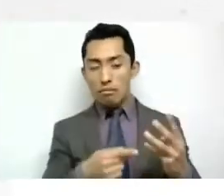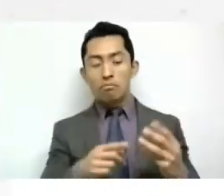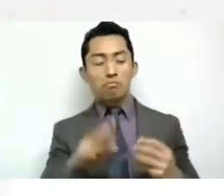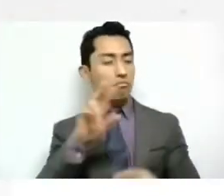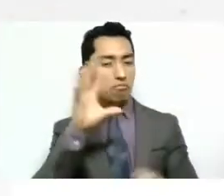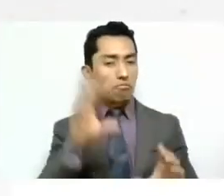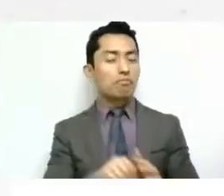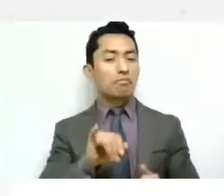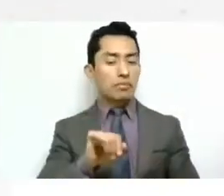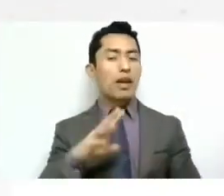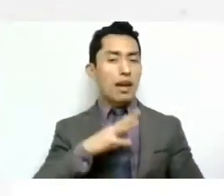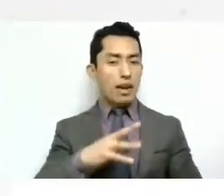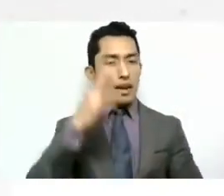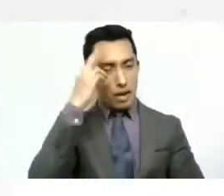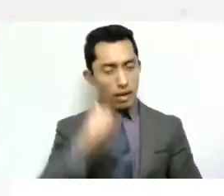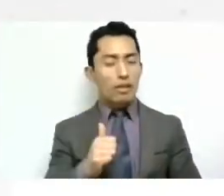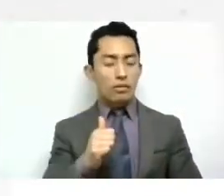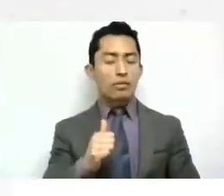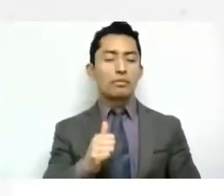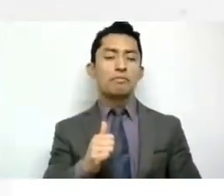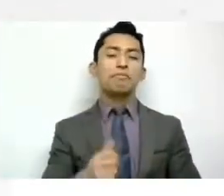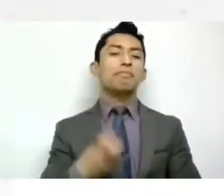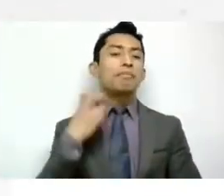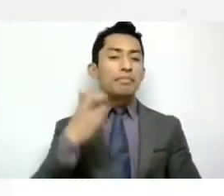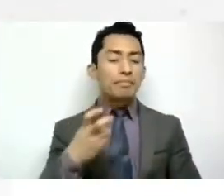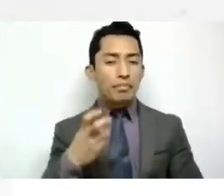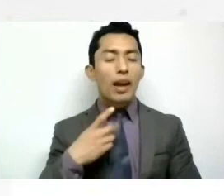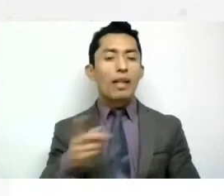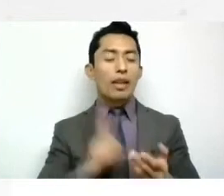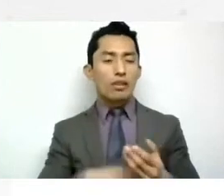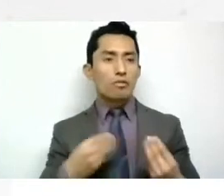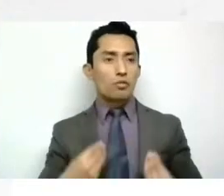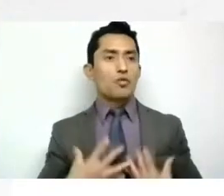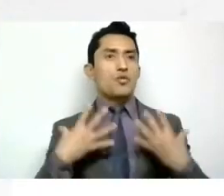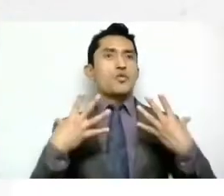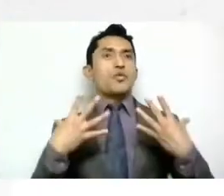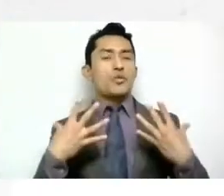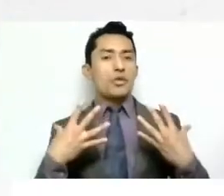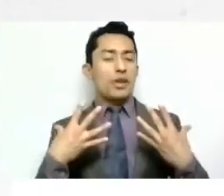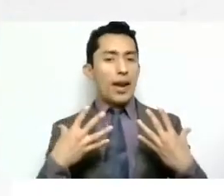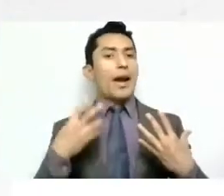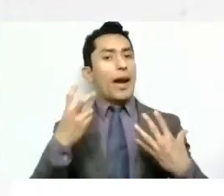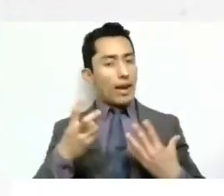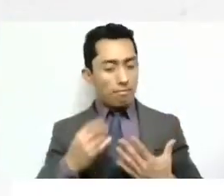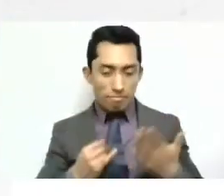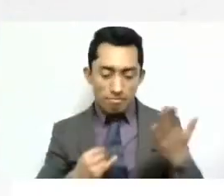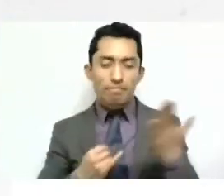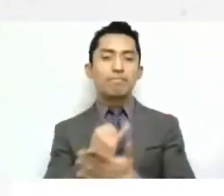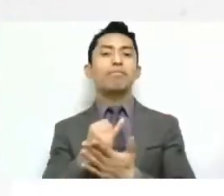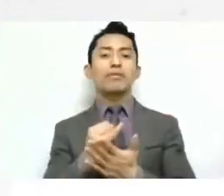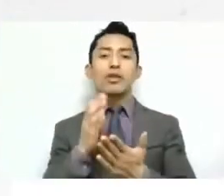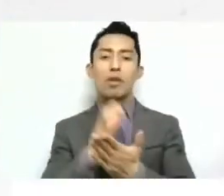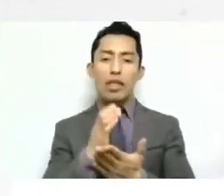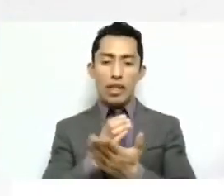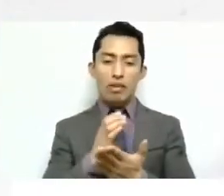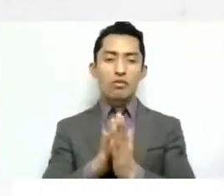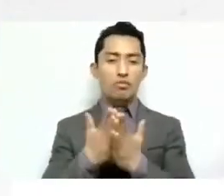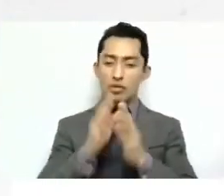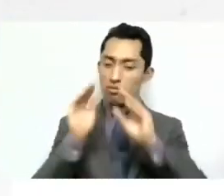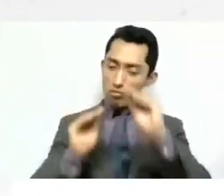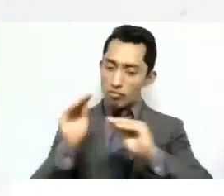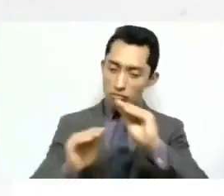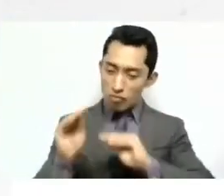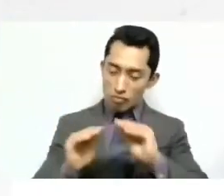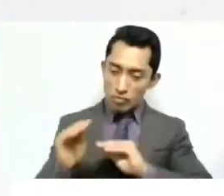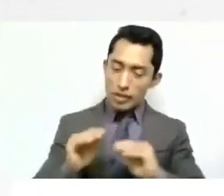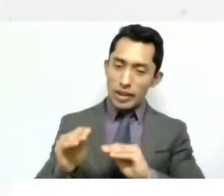digamos, parte de la motivación para hacer este tipo de cuadernos así como los está